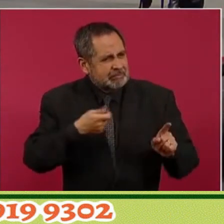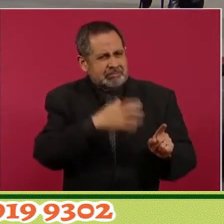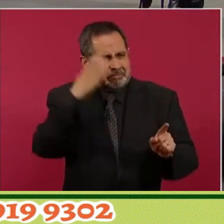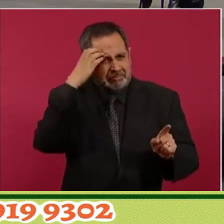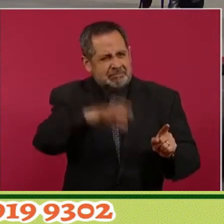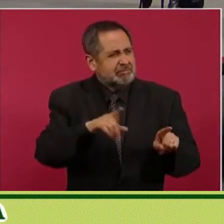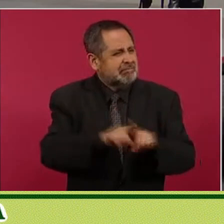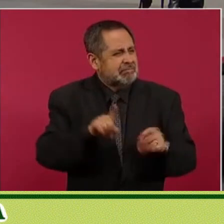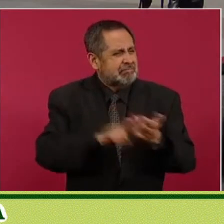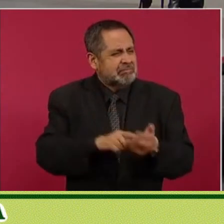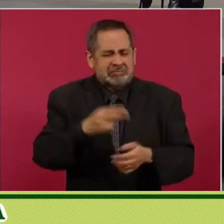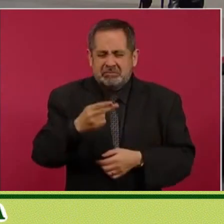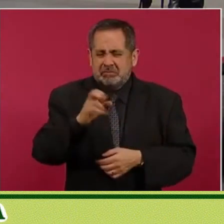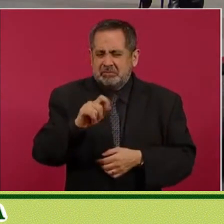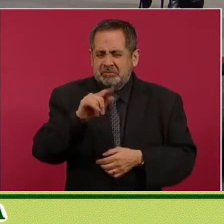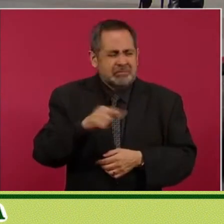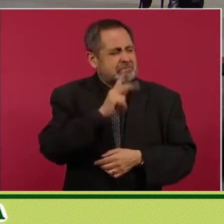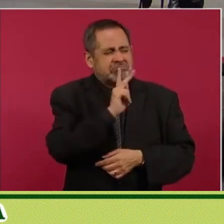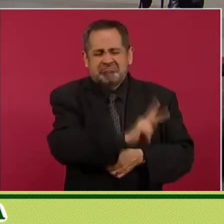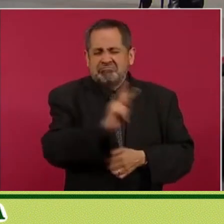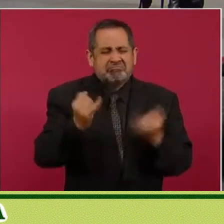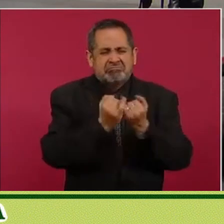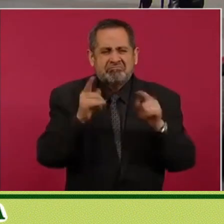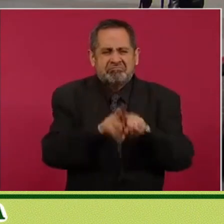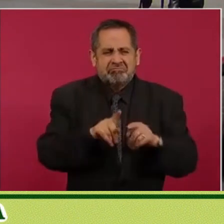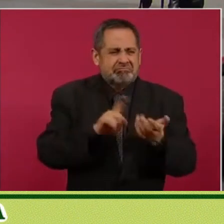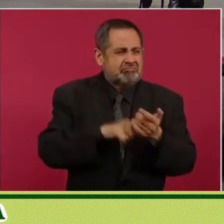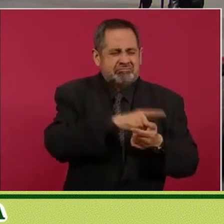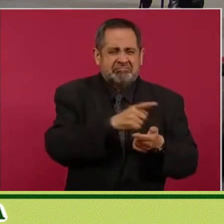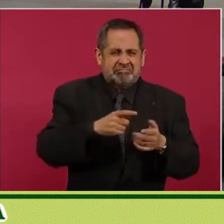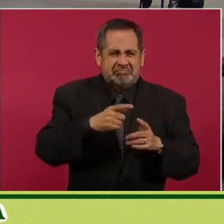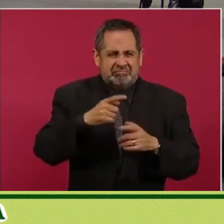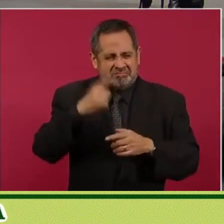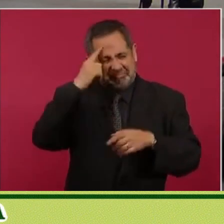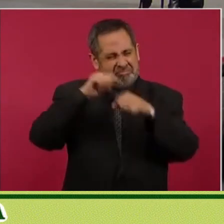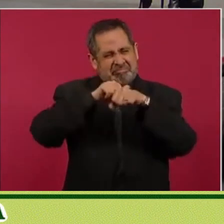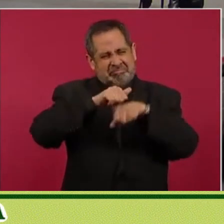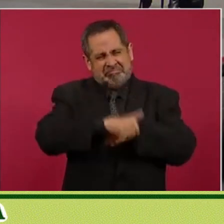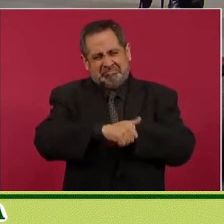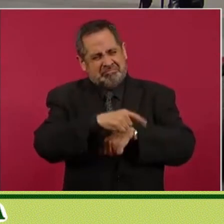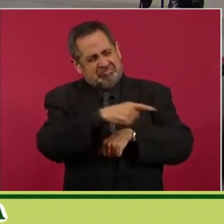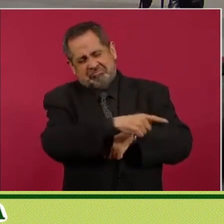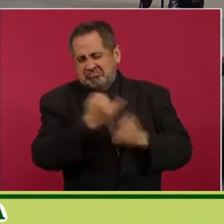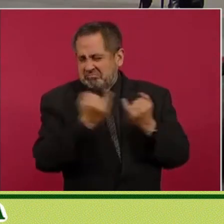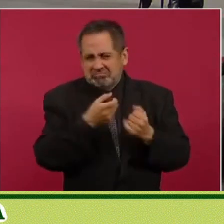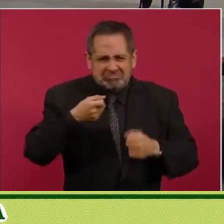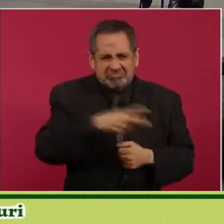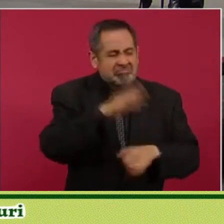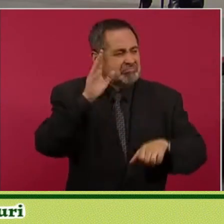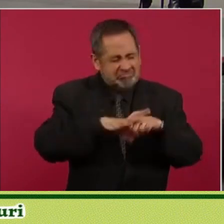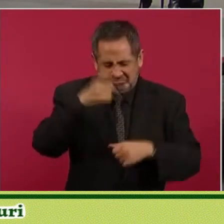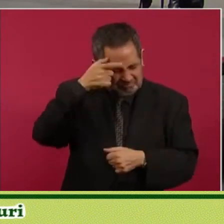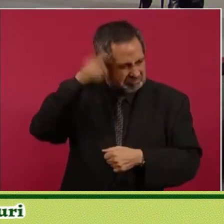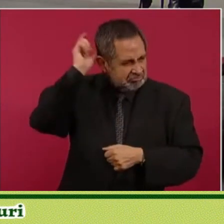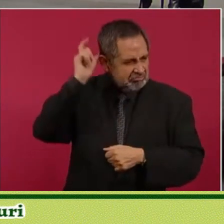Victoriano Huerta. Eso eres, te pareces mucho a él, un poco más frentón. Bueno, mucho más frentón que él, pero más loco que